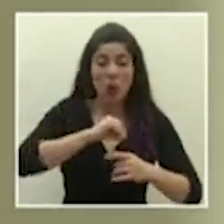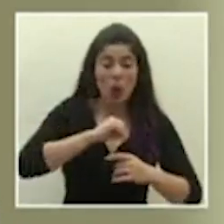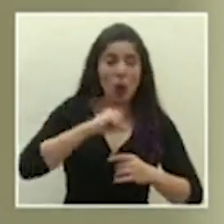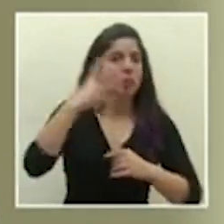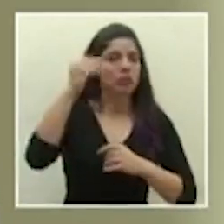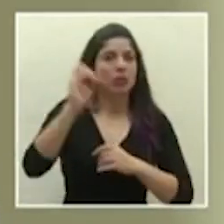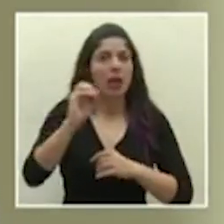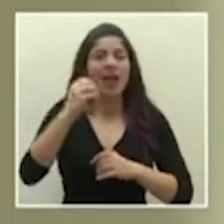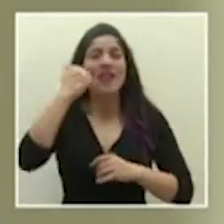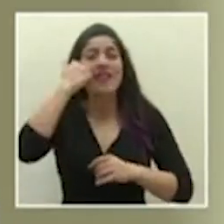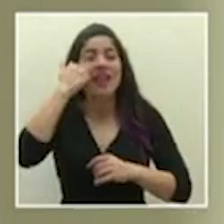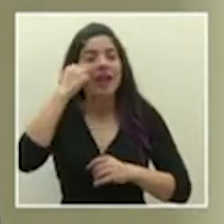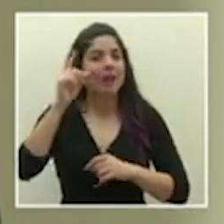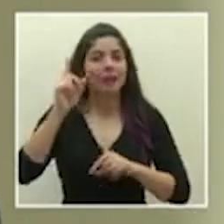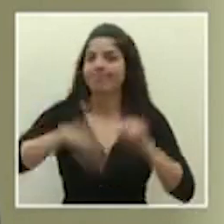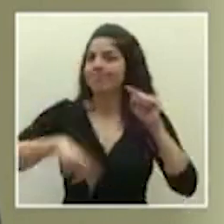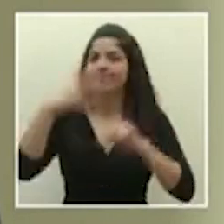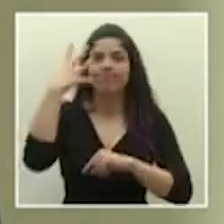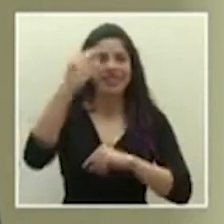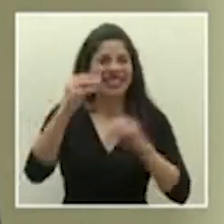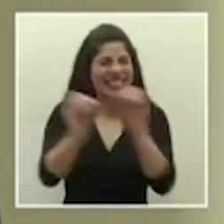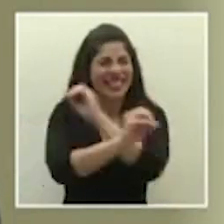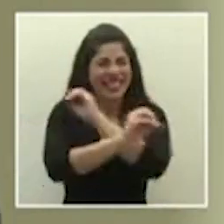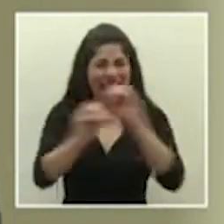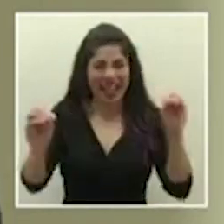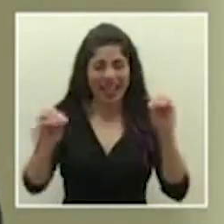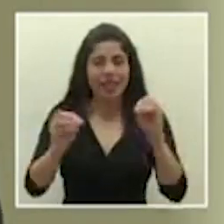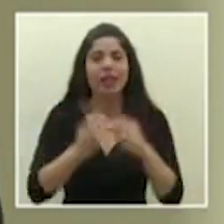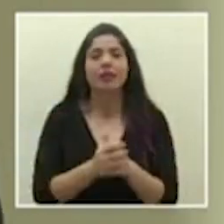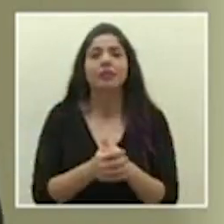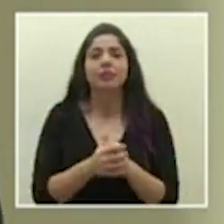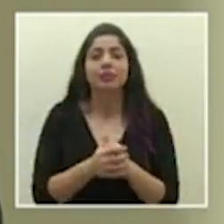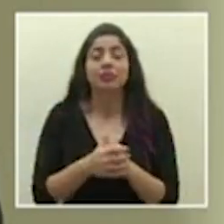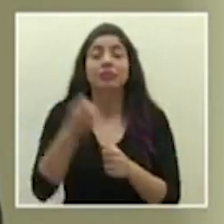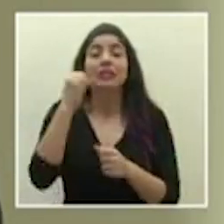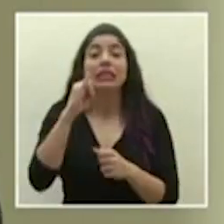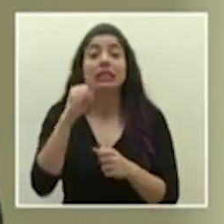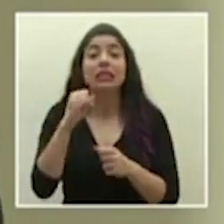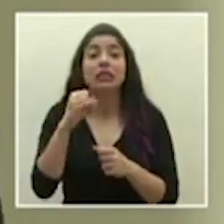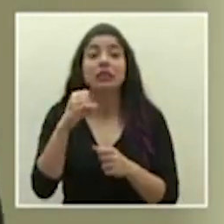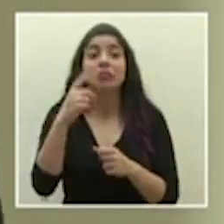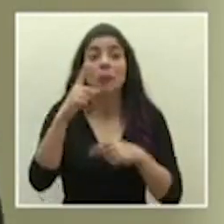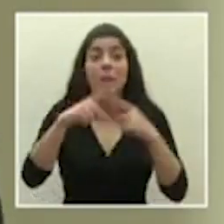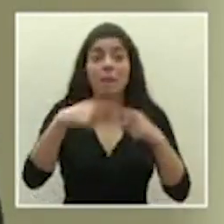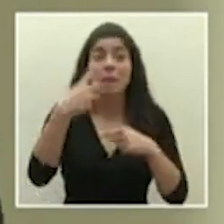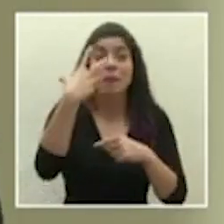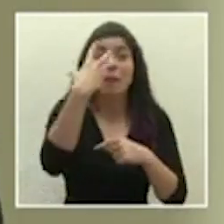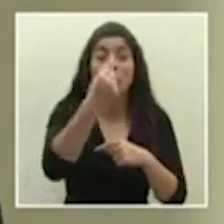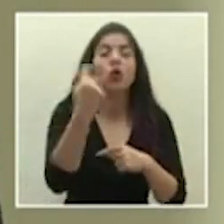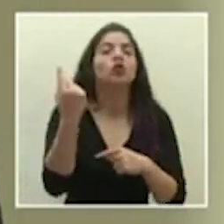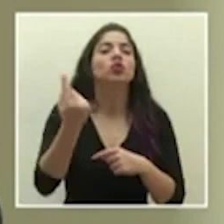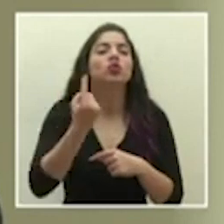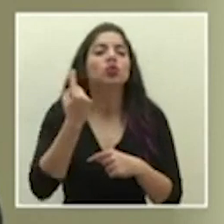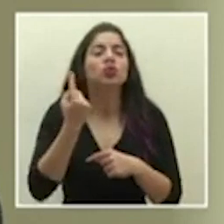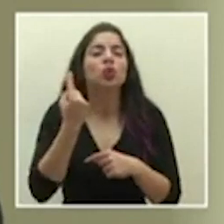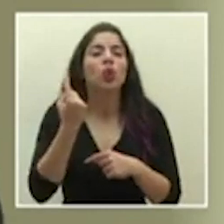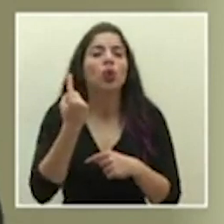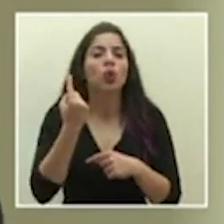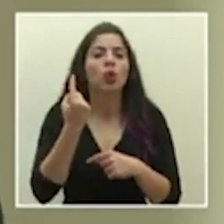con fiebre, no tiene que estar saliendo a ningún lado. Si van a salir solamente que sean